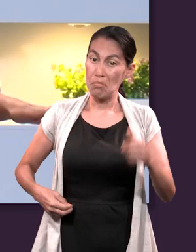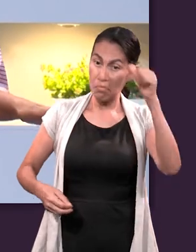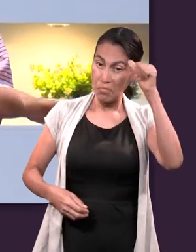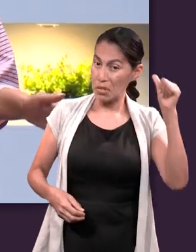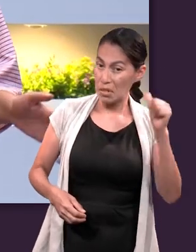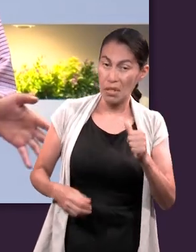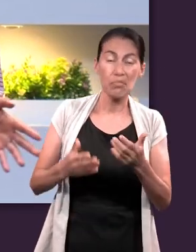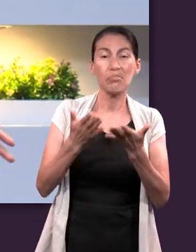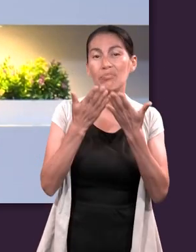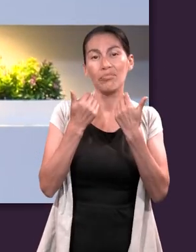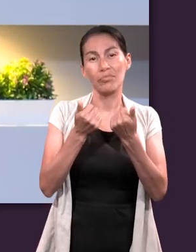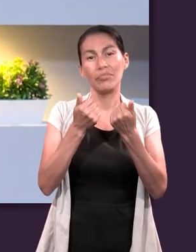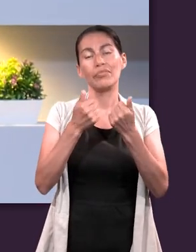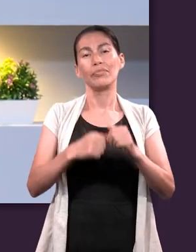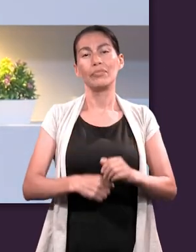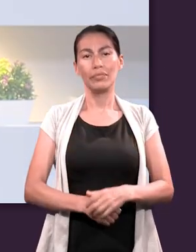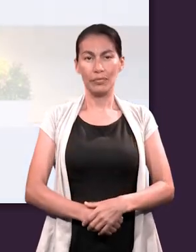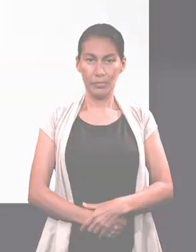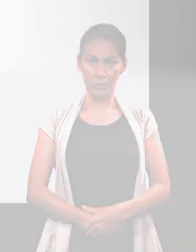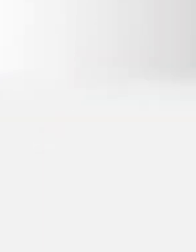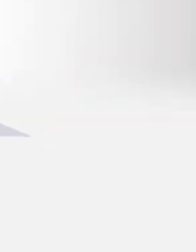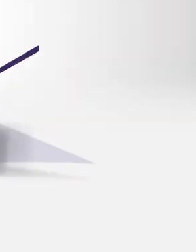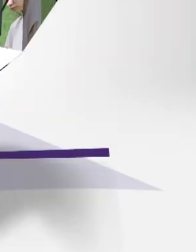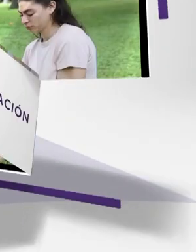hay ley, no se inculpa de pecado.